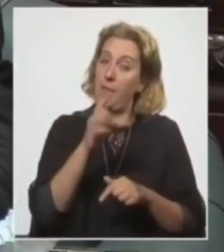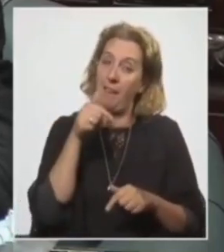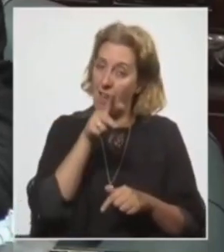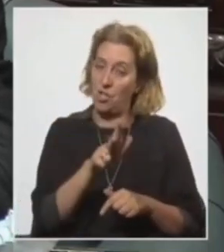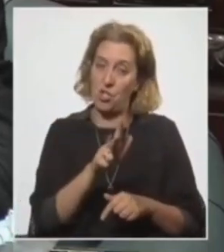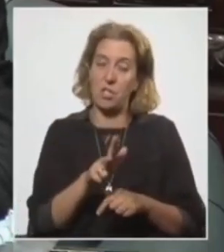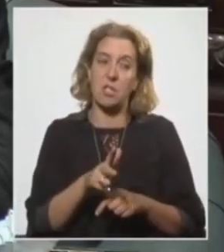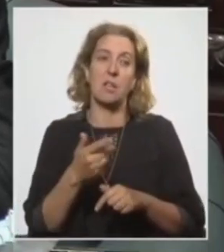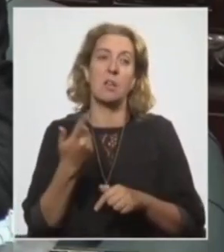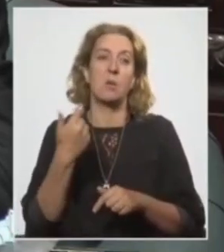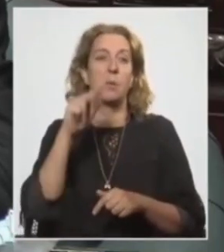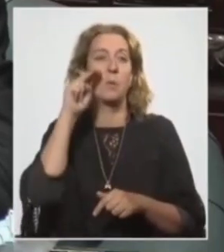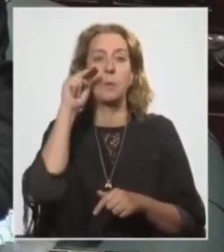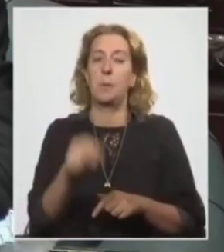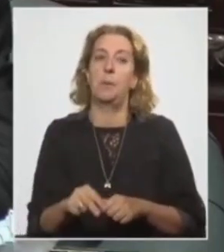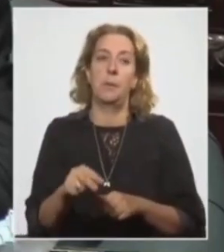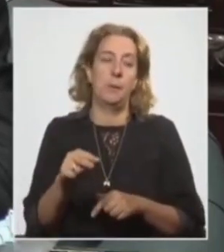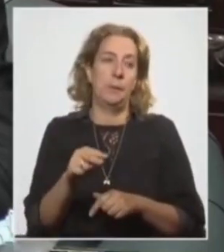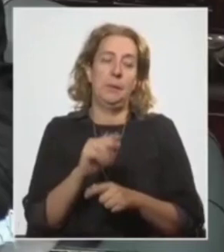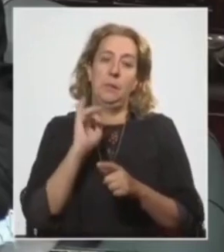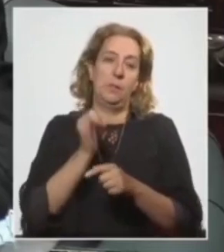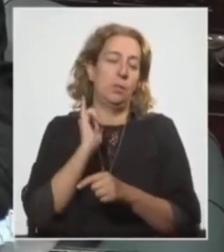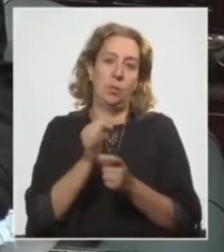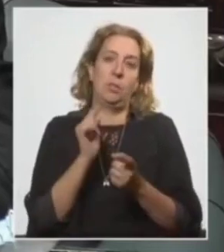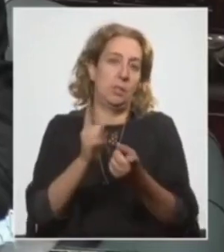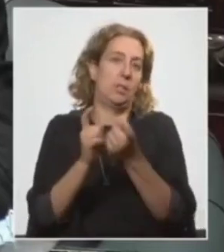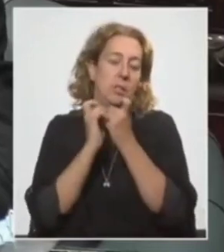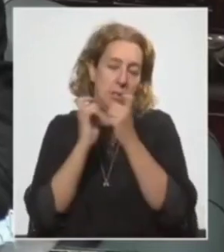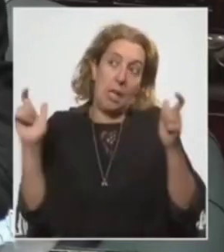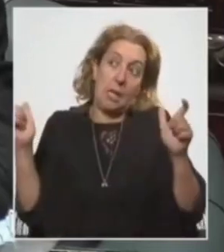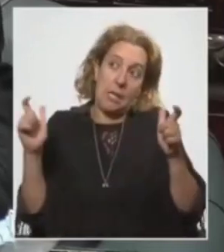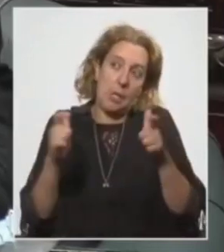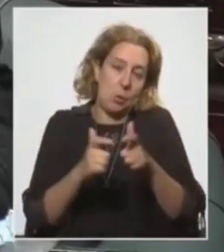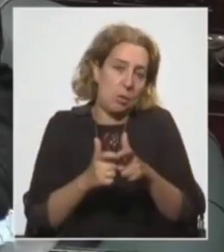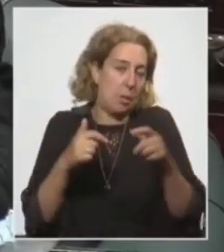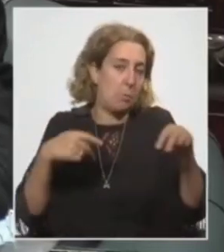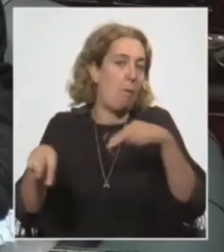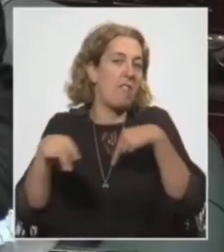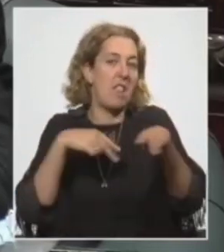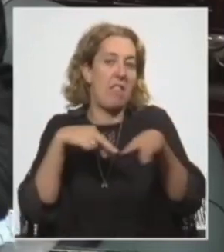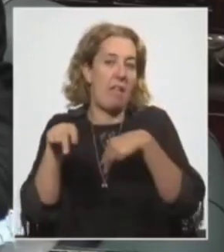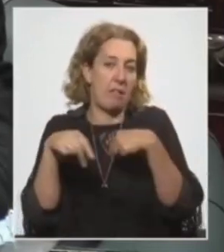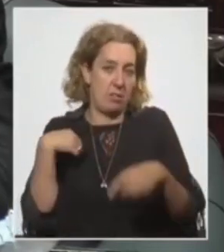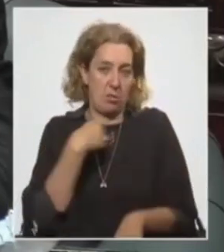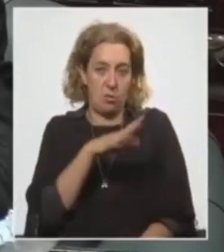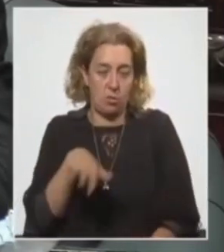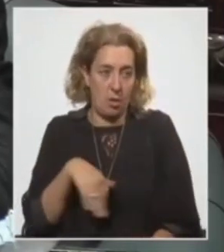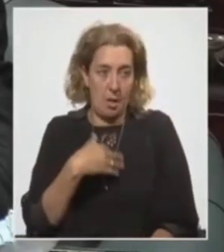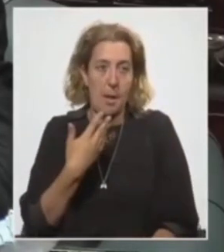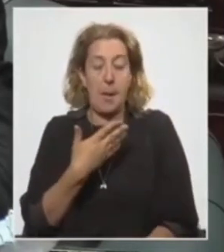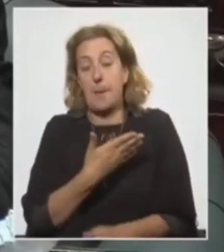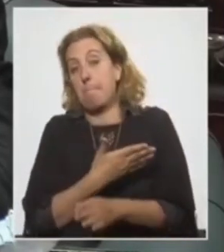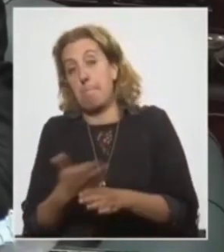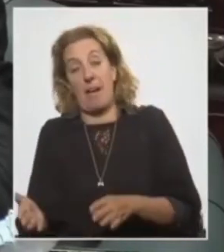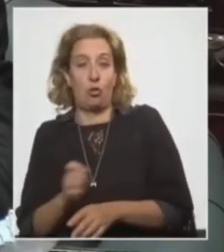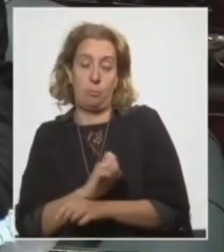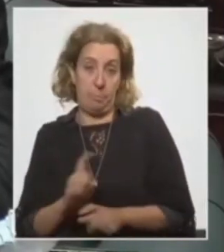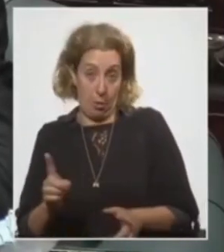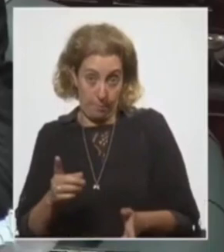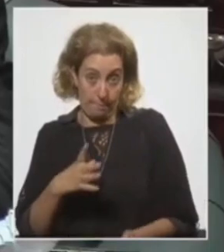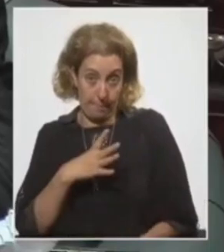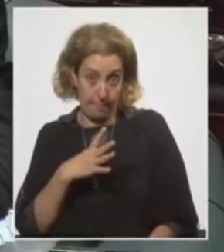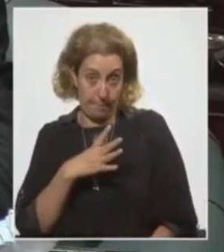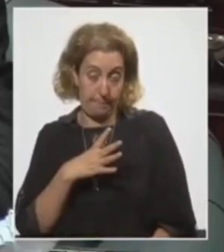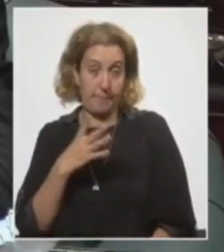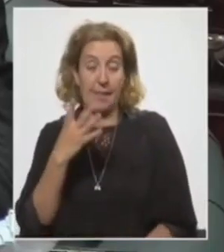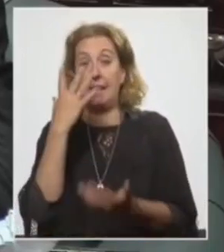cuando vemos que es imprescindible reducir más drásticamente la movilidad social, más impactos va haber en el